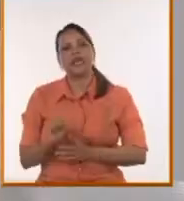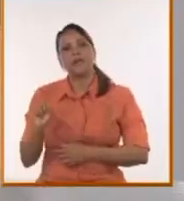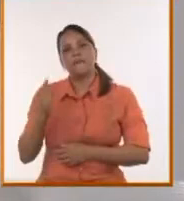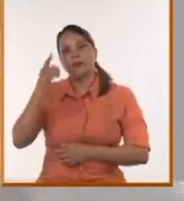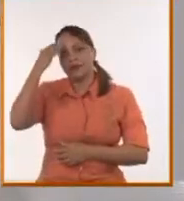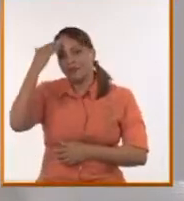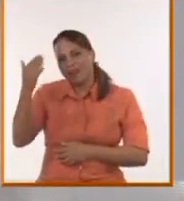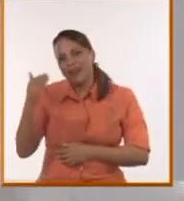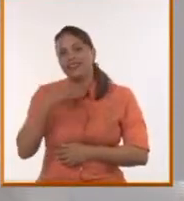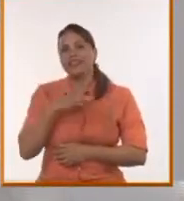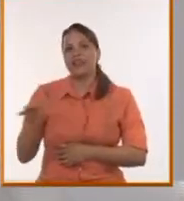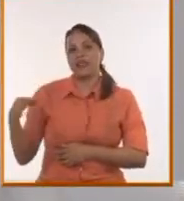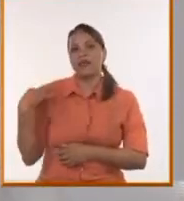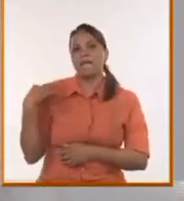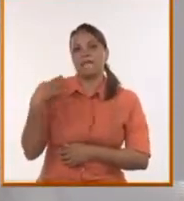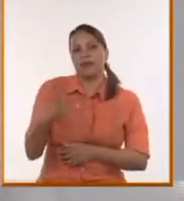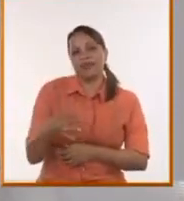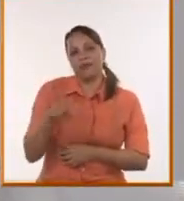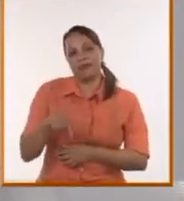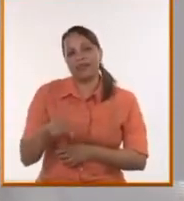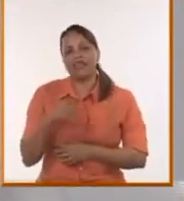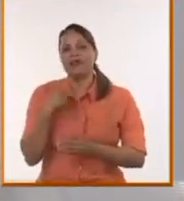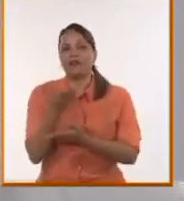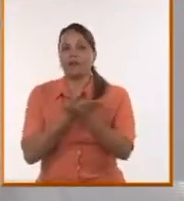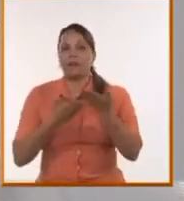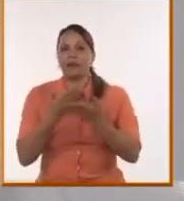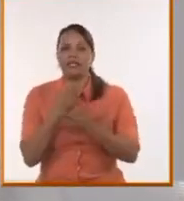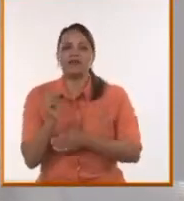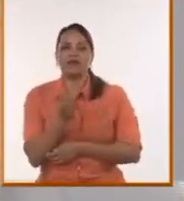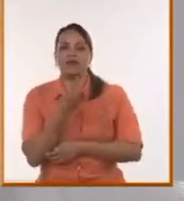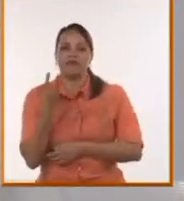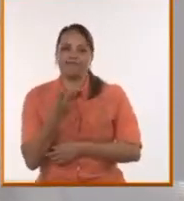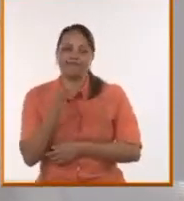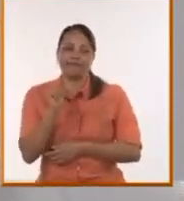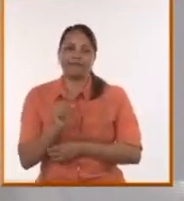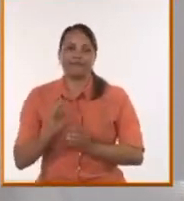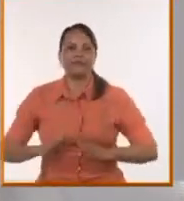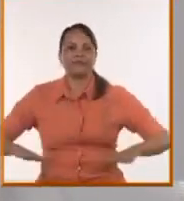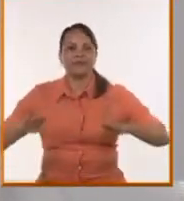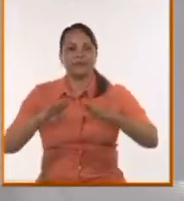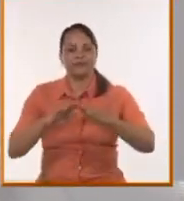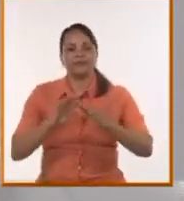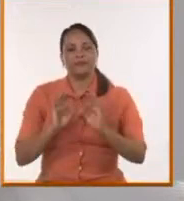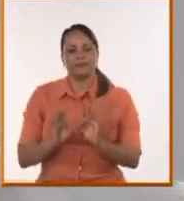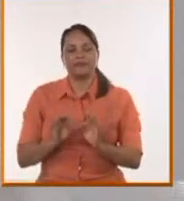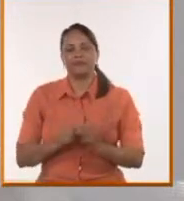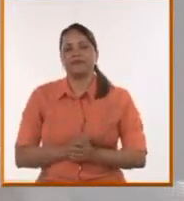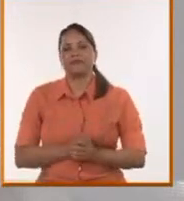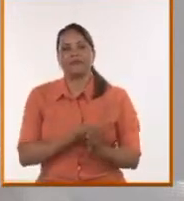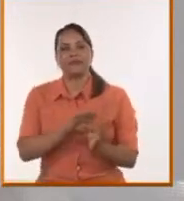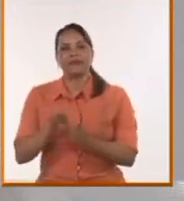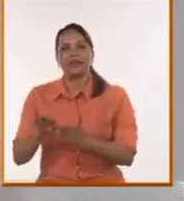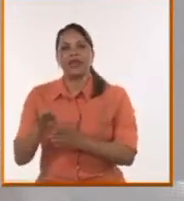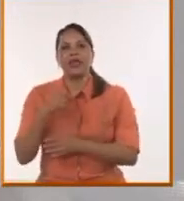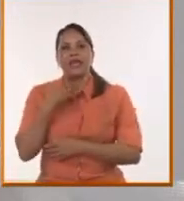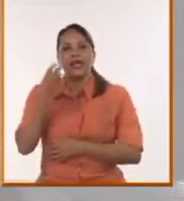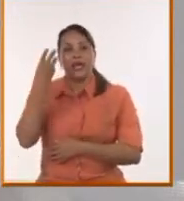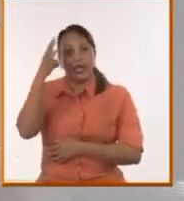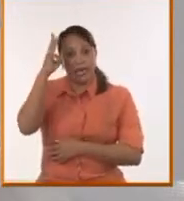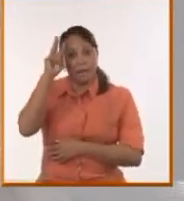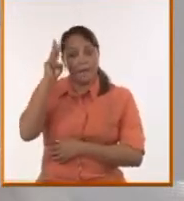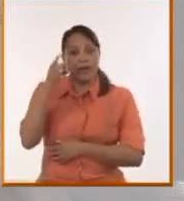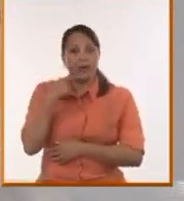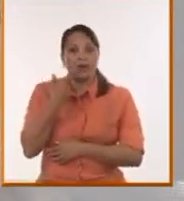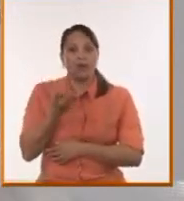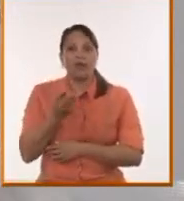invitación, por estar aquí compartiendo mesa con los colegas, con las compañeras y compañeros. Bueno, en México ha habido un terremoto comunicacional desde el año